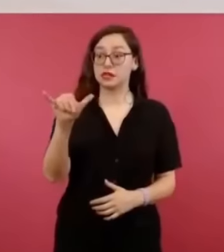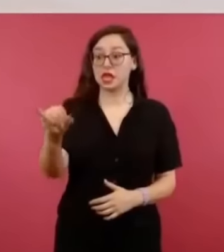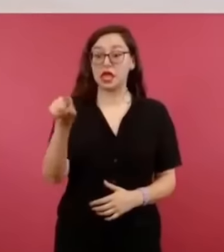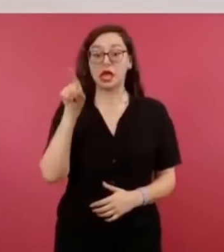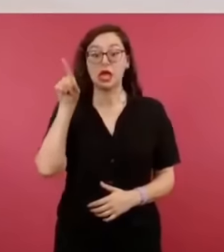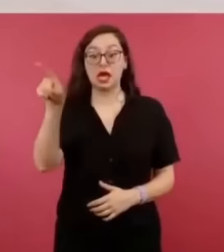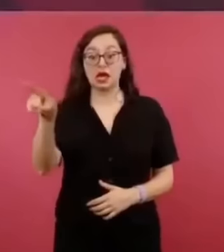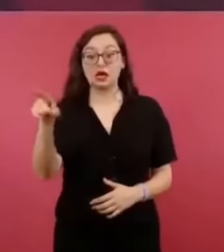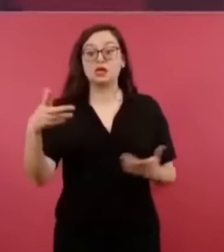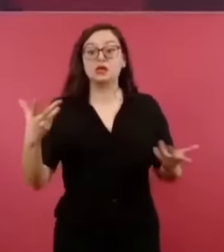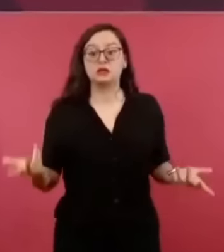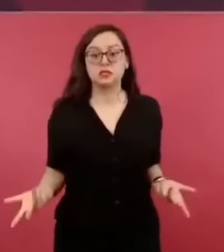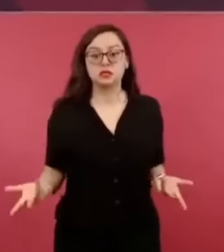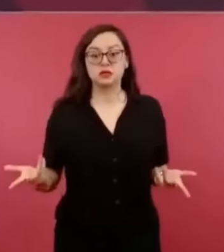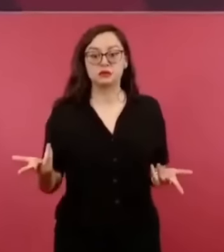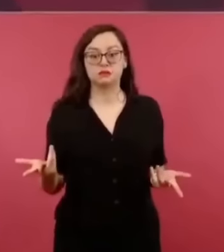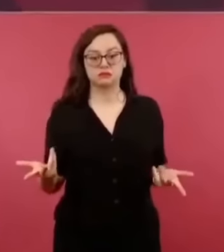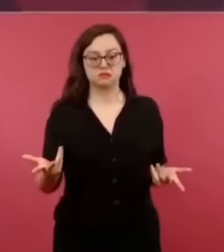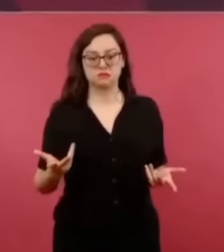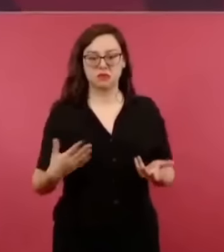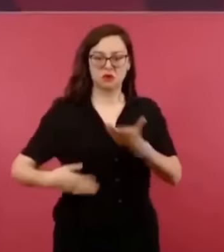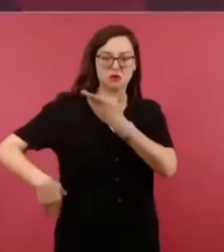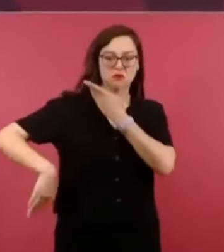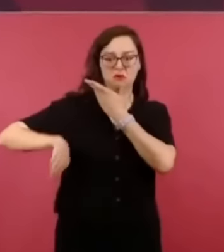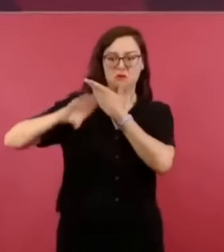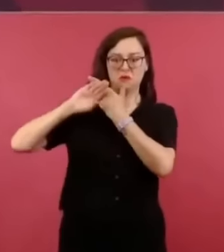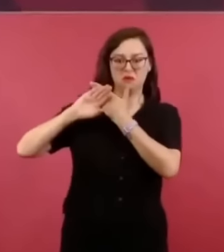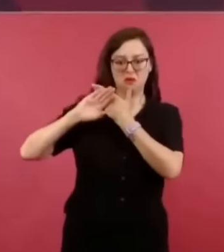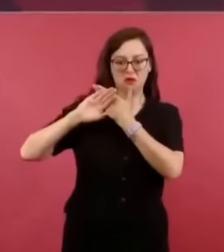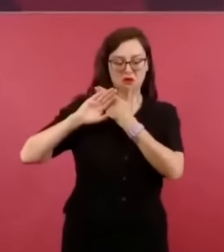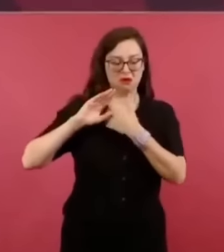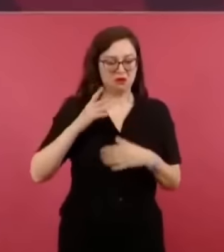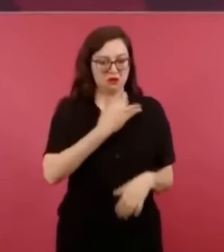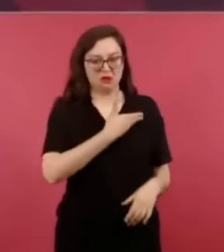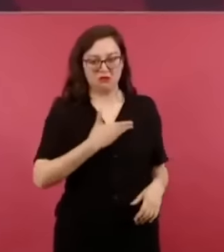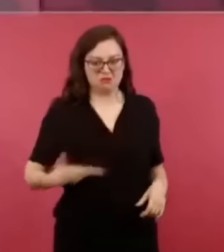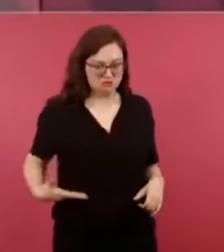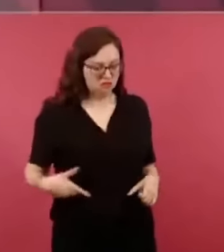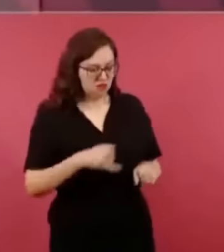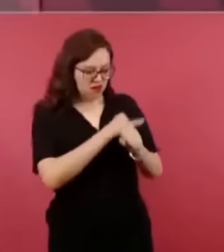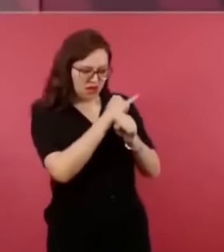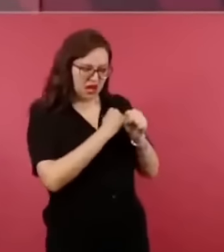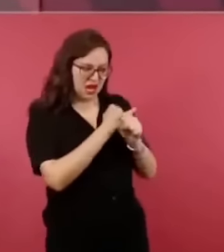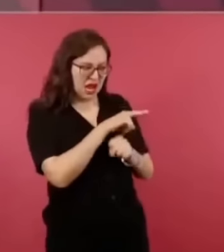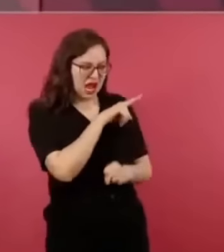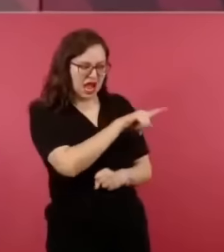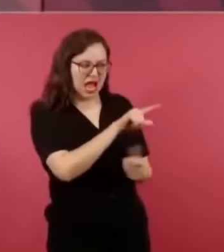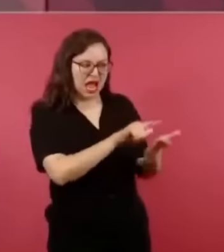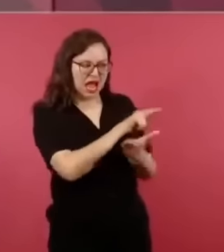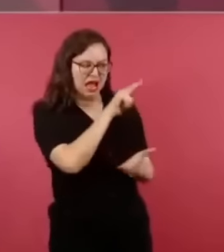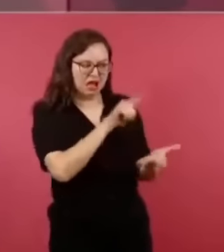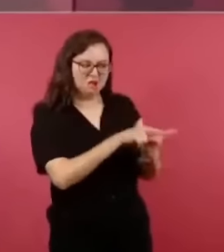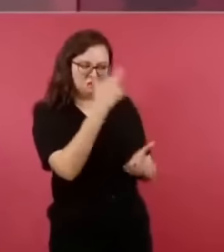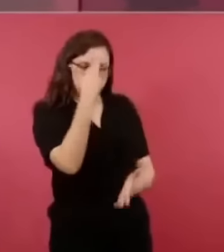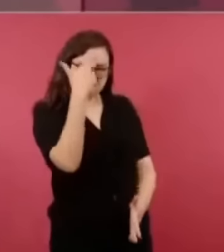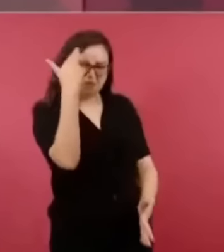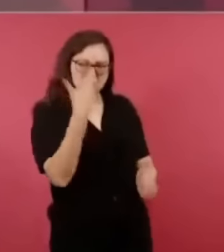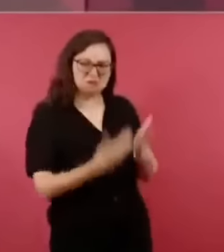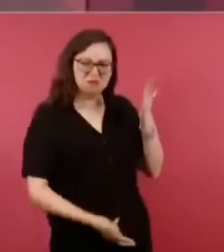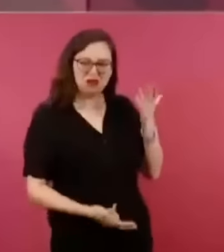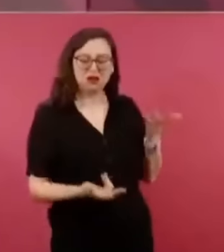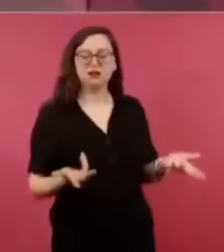si no violamos la ley porque se dieron a conocer